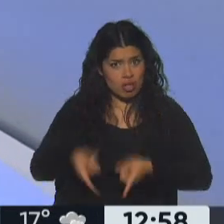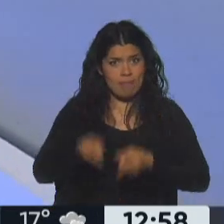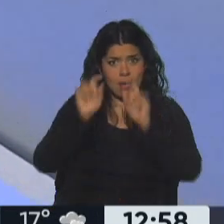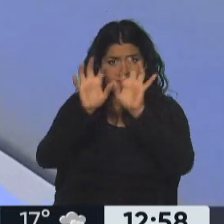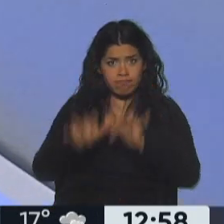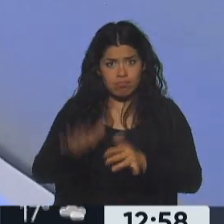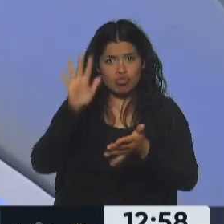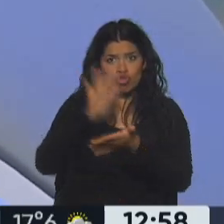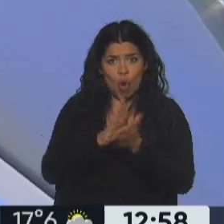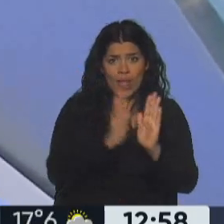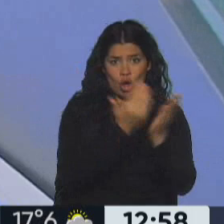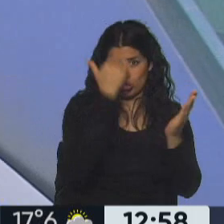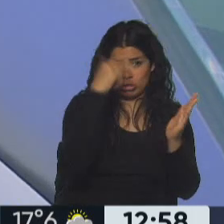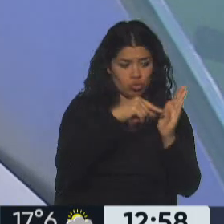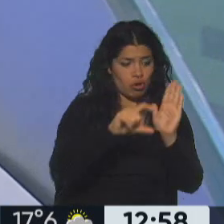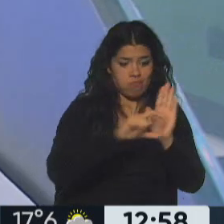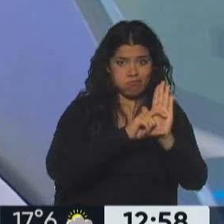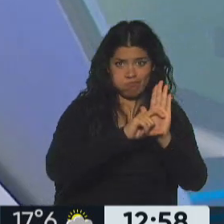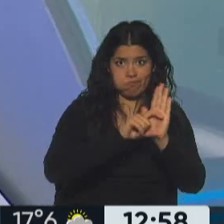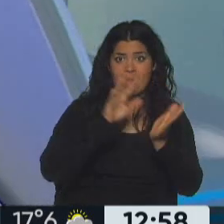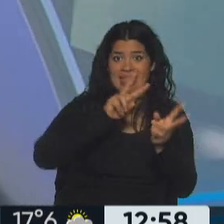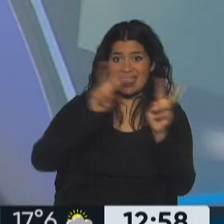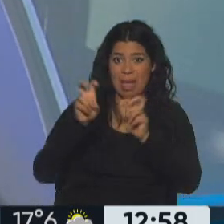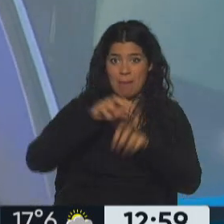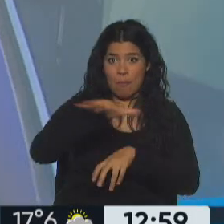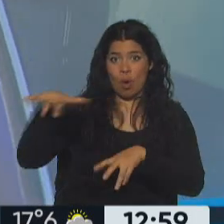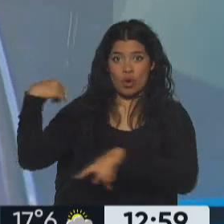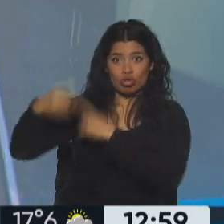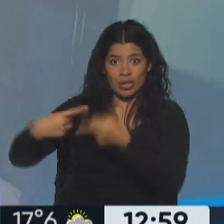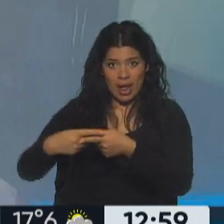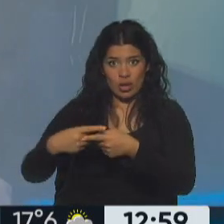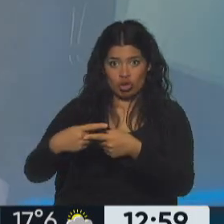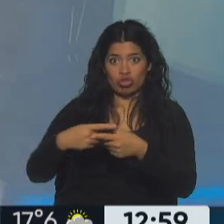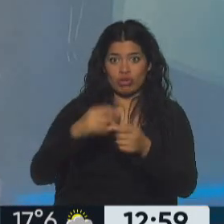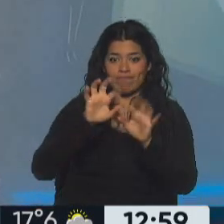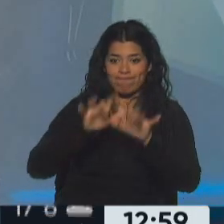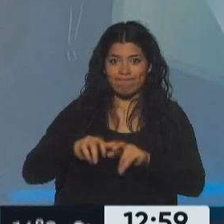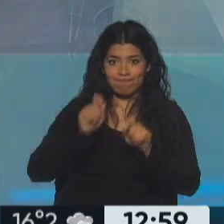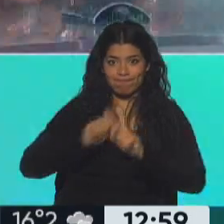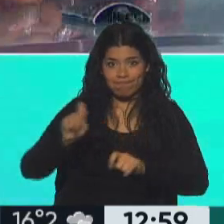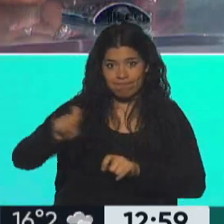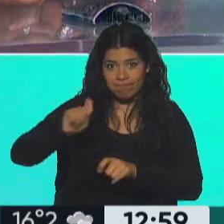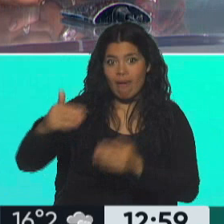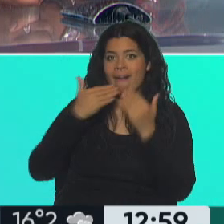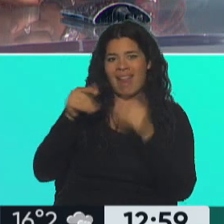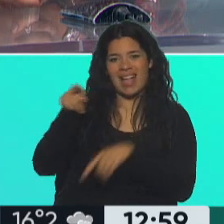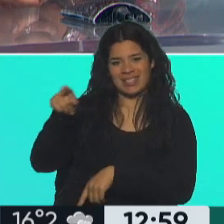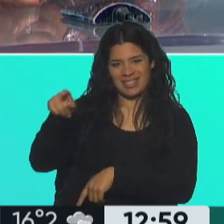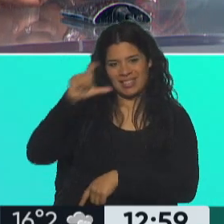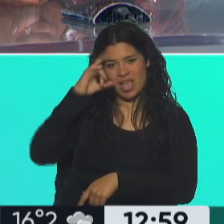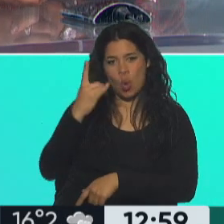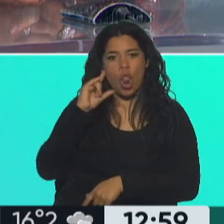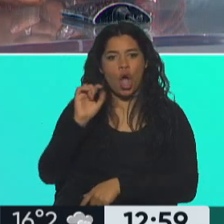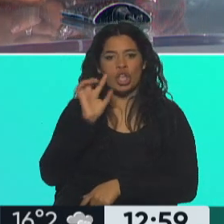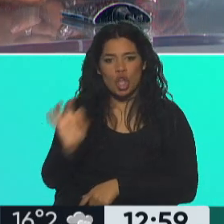refiere a pueblos indígenas. El reconocimiento que tenemos fue de la letra, del puño y letra del doctor Eulogio Frites, por